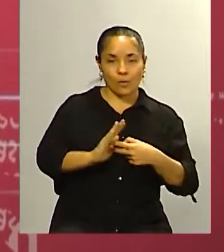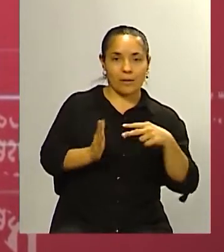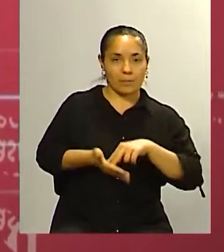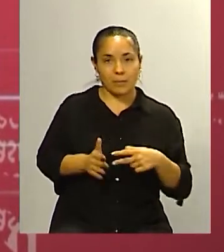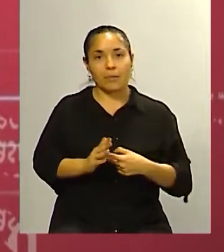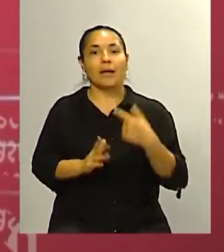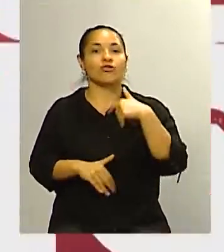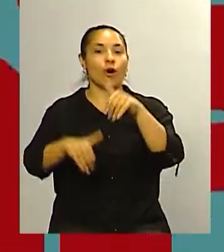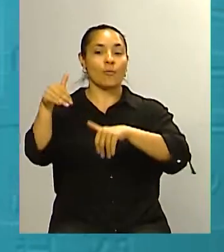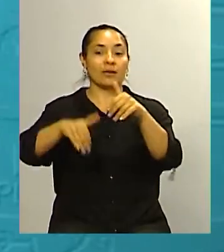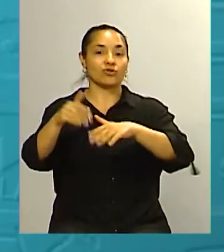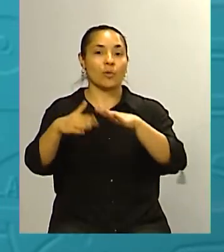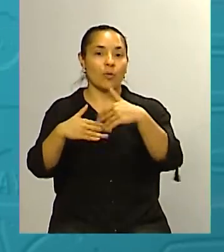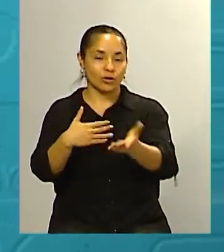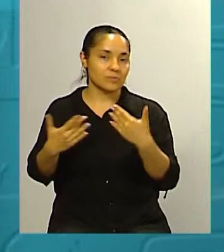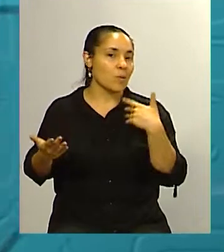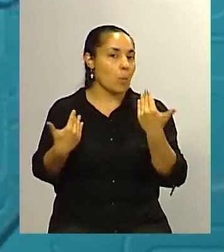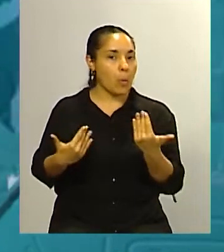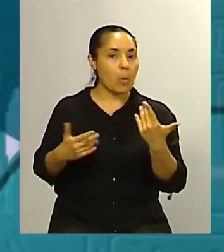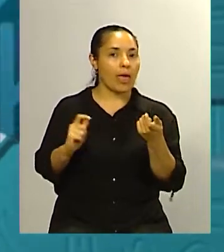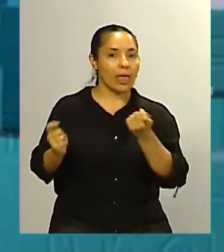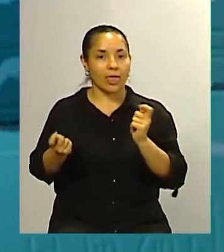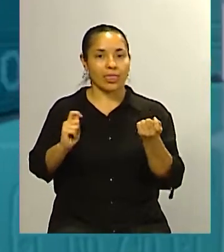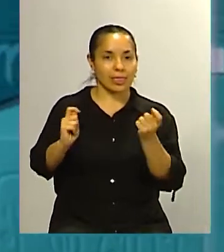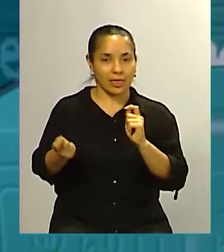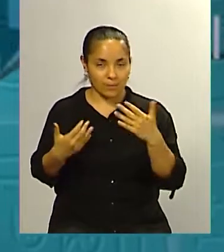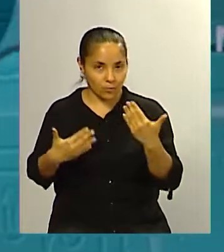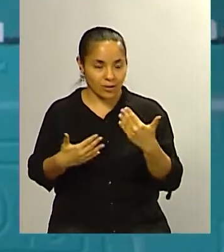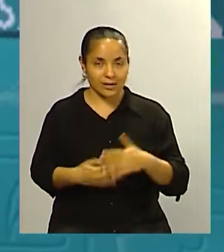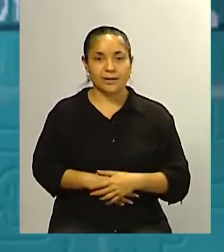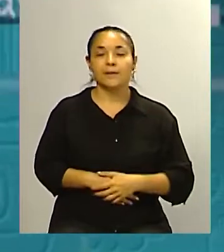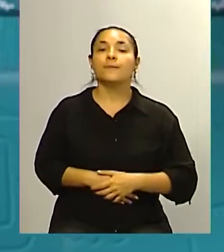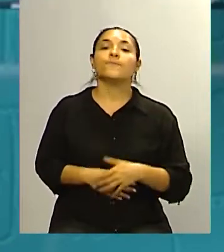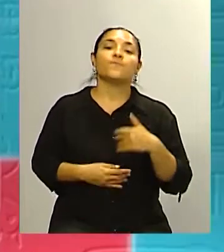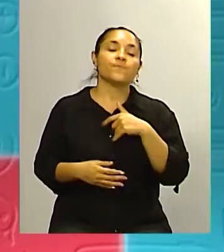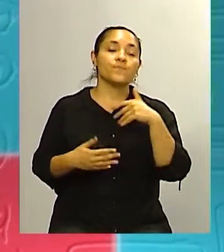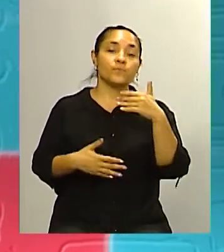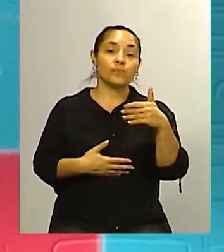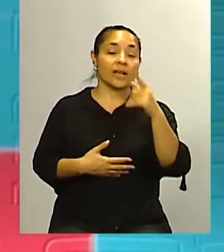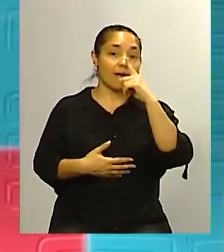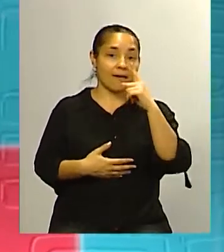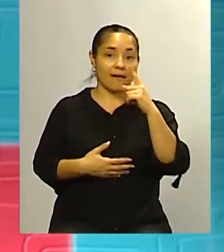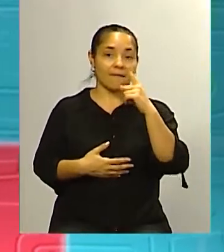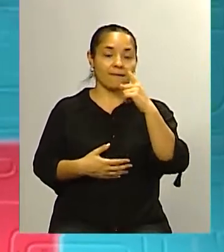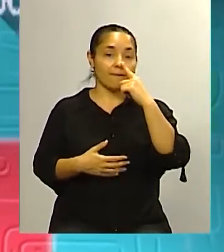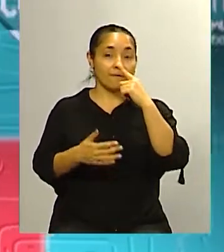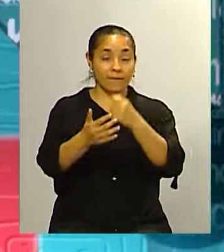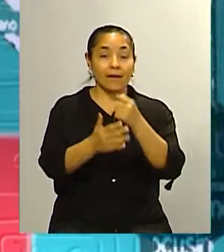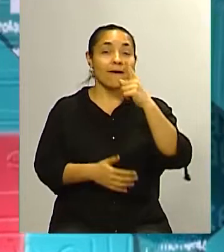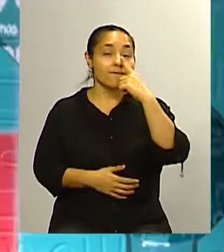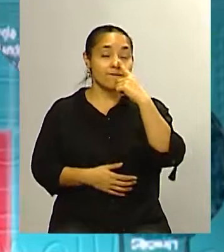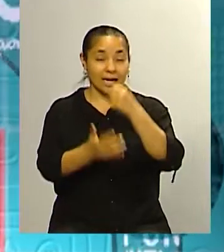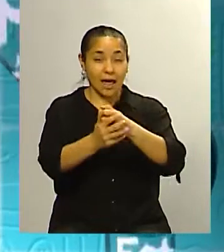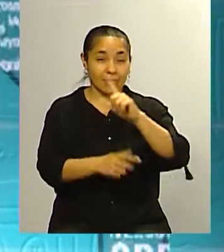definir su elección eso lo tiene claro pero digo para el reflejo de que es difícil llegar a fin de mes también está en si